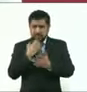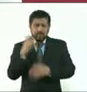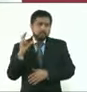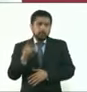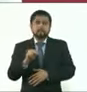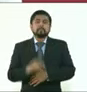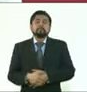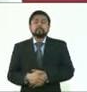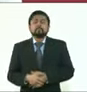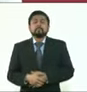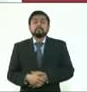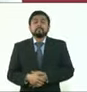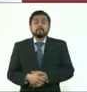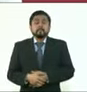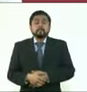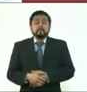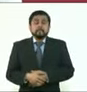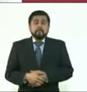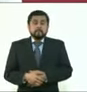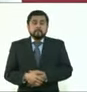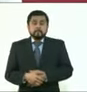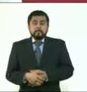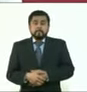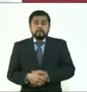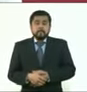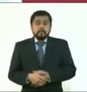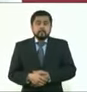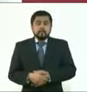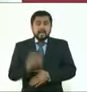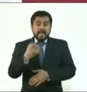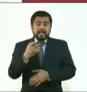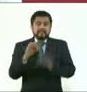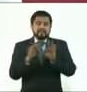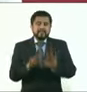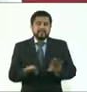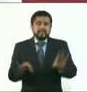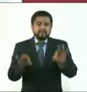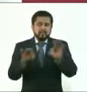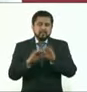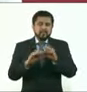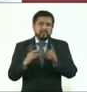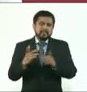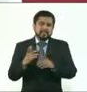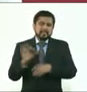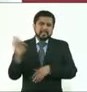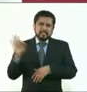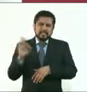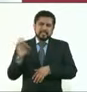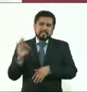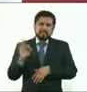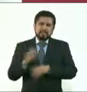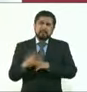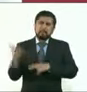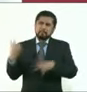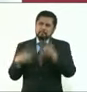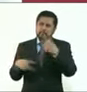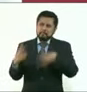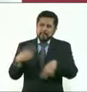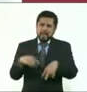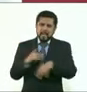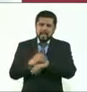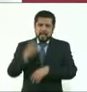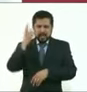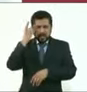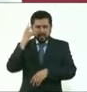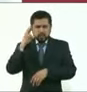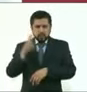reflexión que valdría la pena que viniera la Autoridad Educativa Federal, el doctor